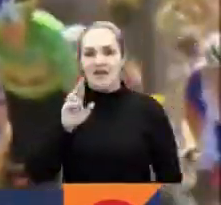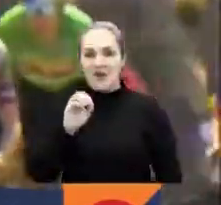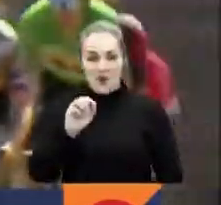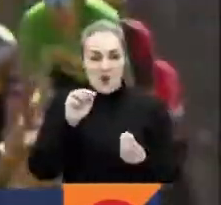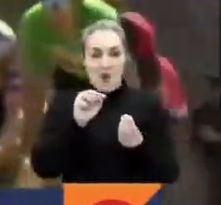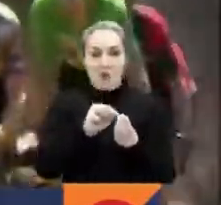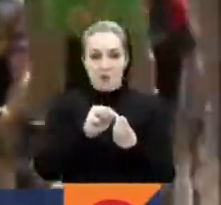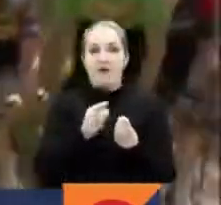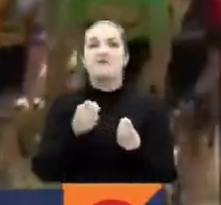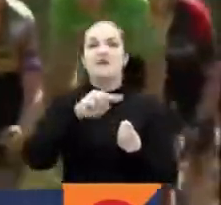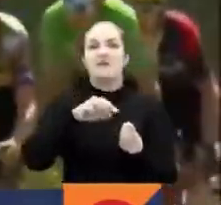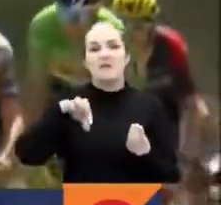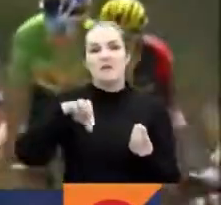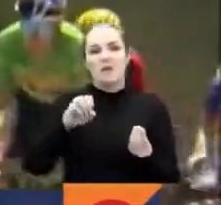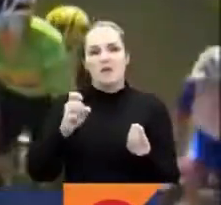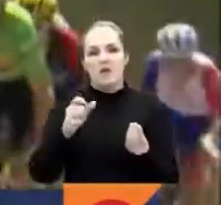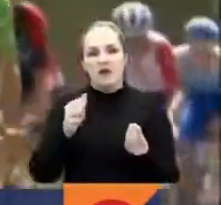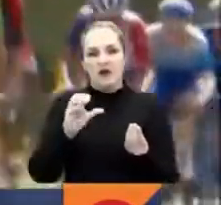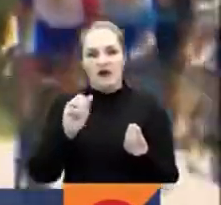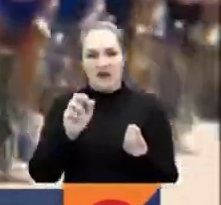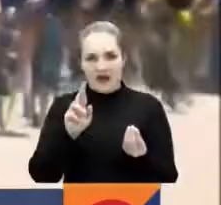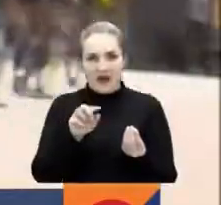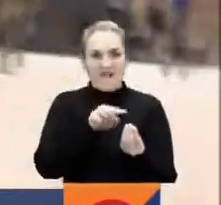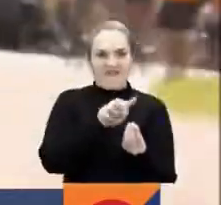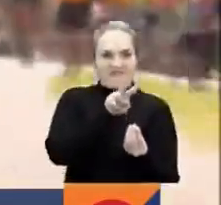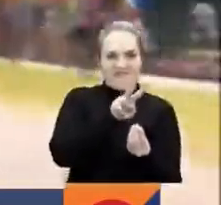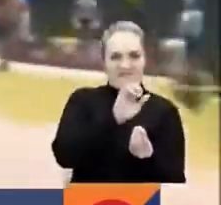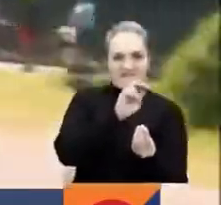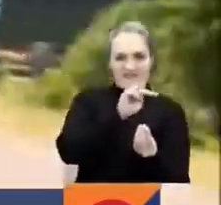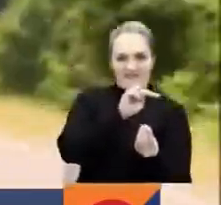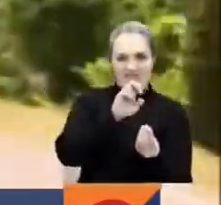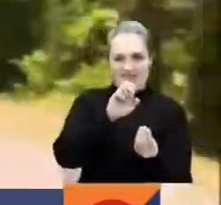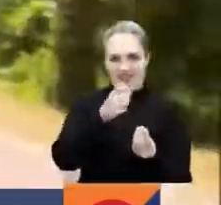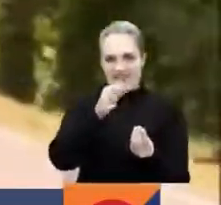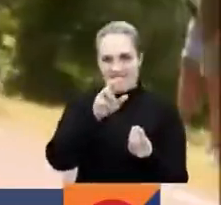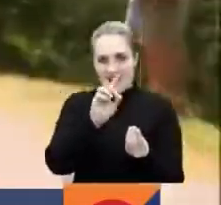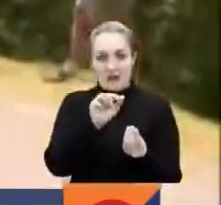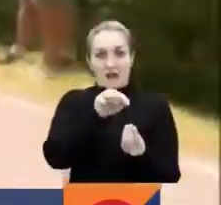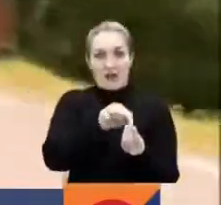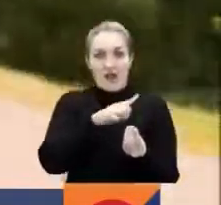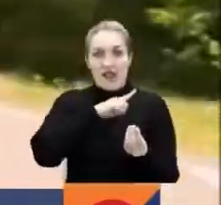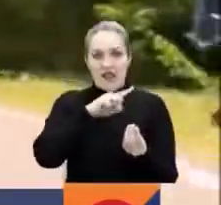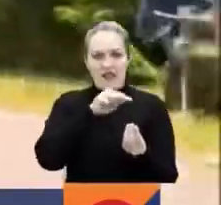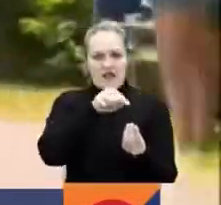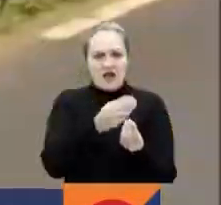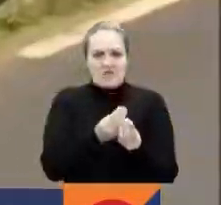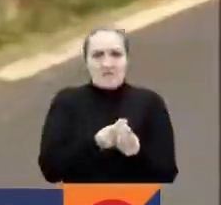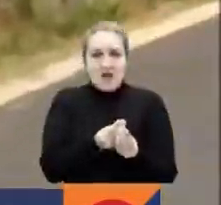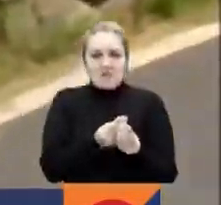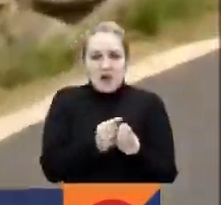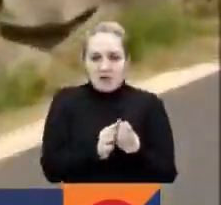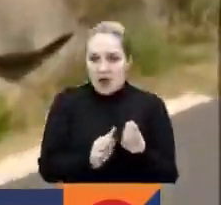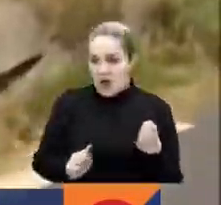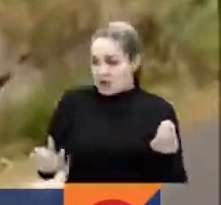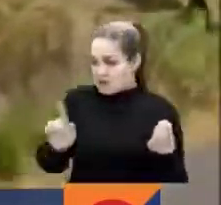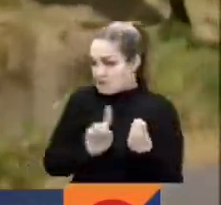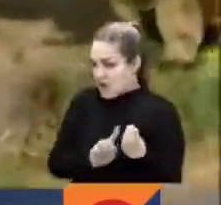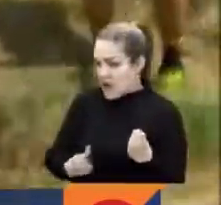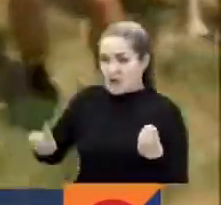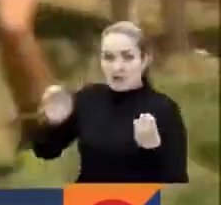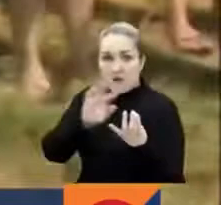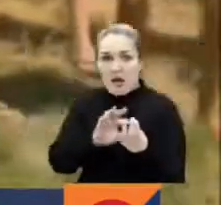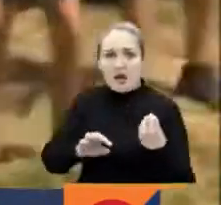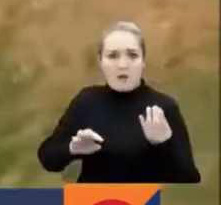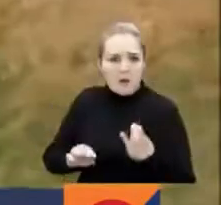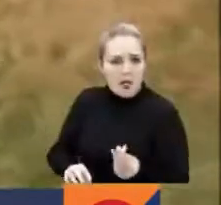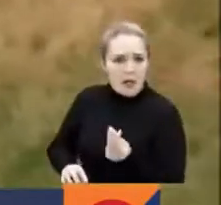preparaba el asalto con la figura del día. Brandon McNulty, cuyo objetivo era ir dejando solo al líder, eliminándole compañía. El primero